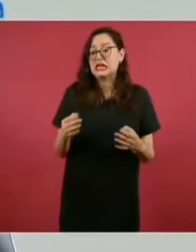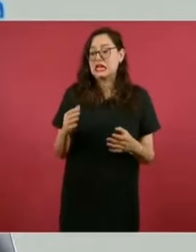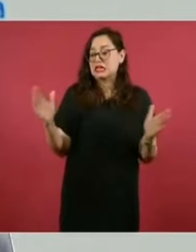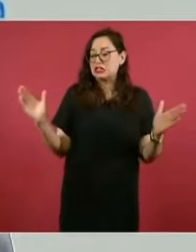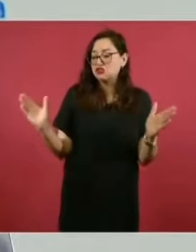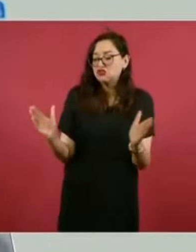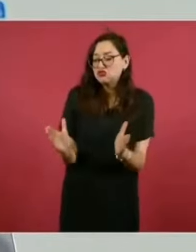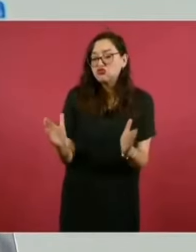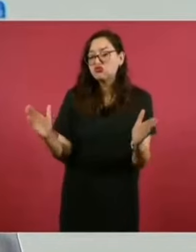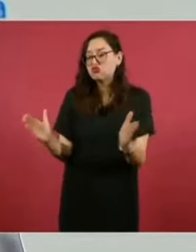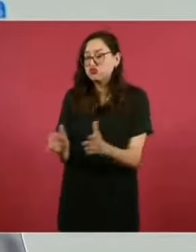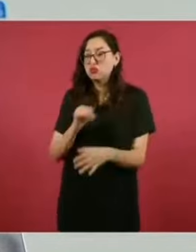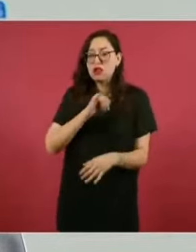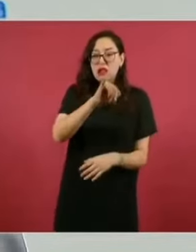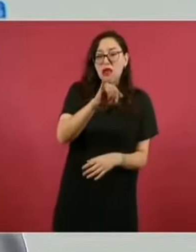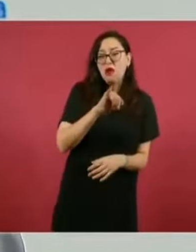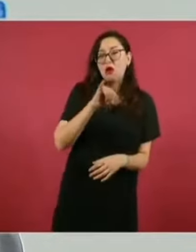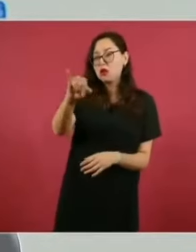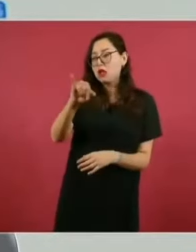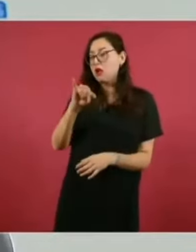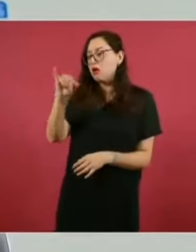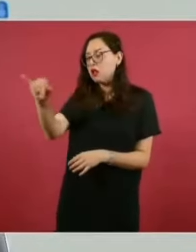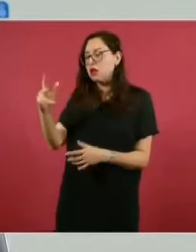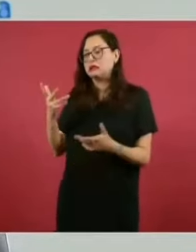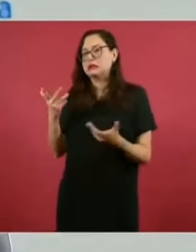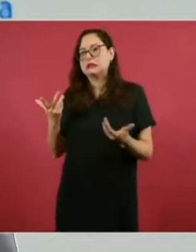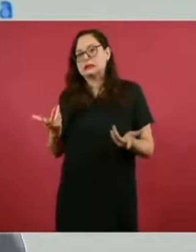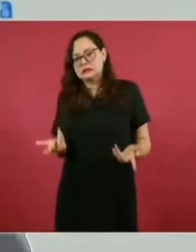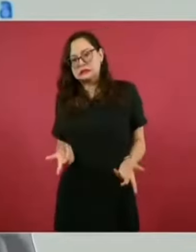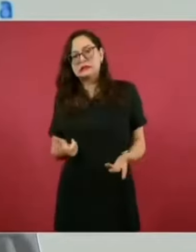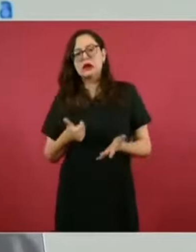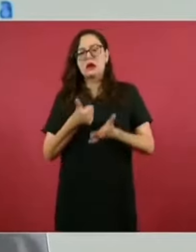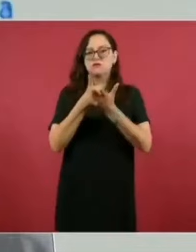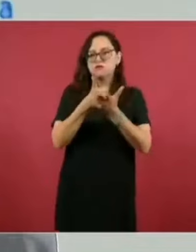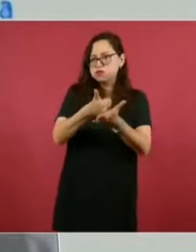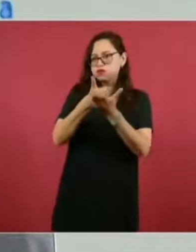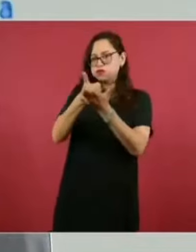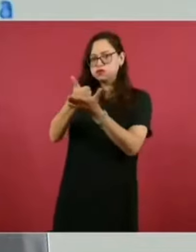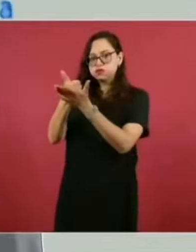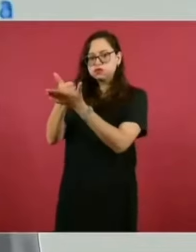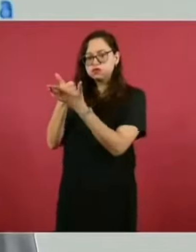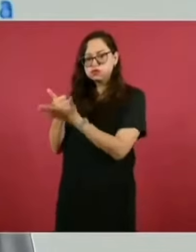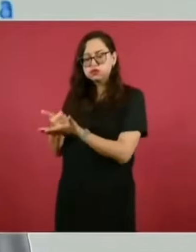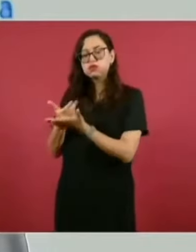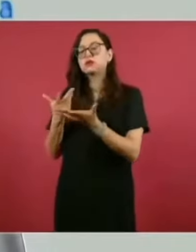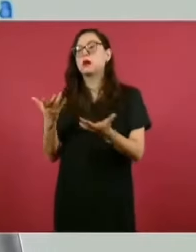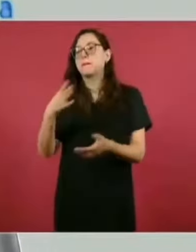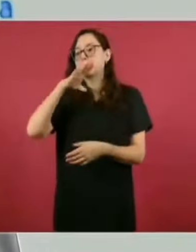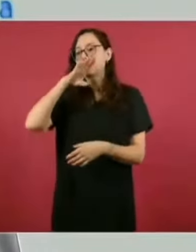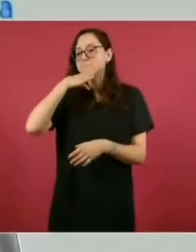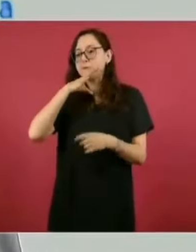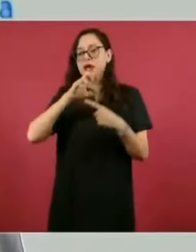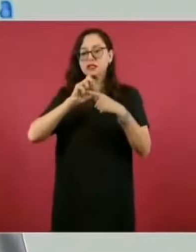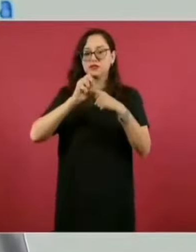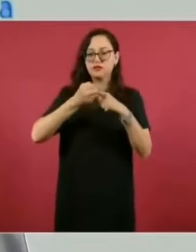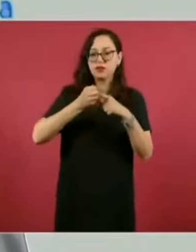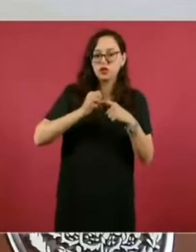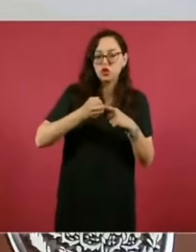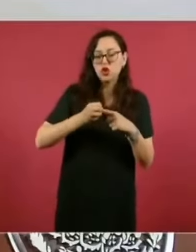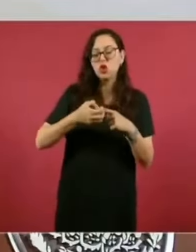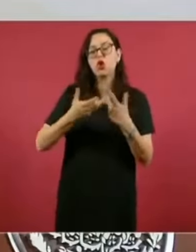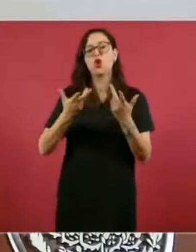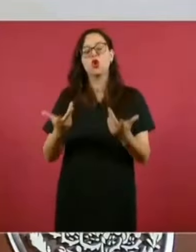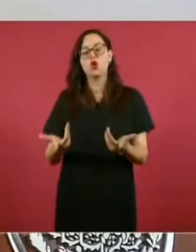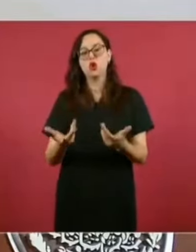rezago del país, para favorecer la producción de maíz, frijol, arroz, trigo y